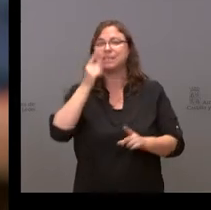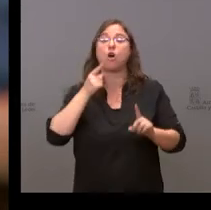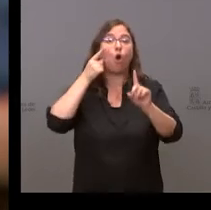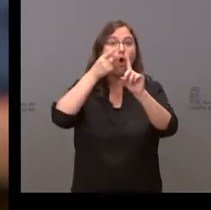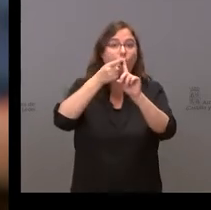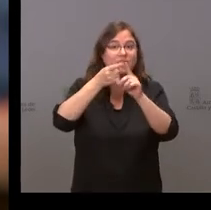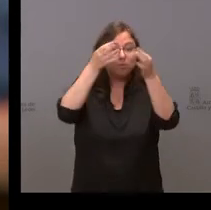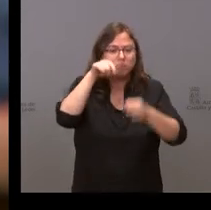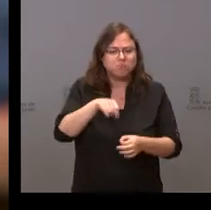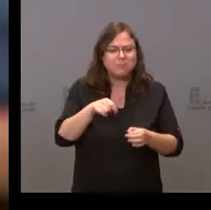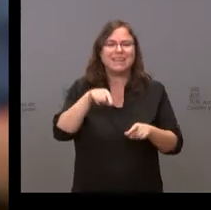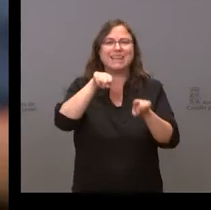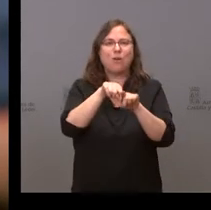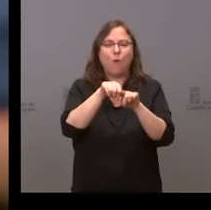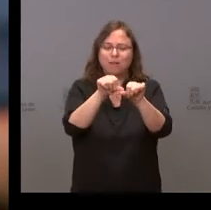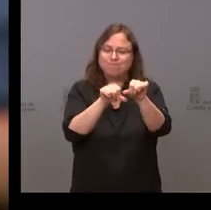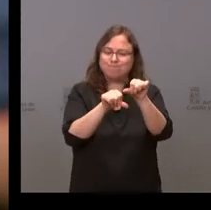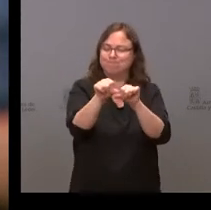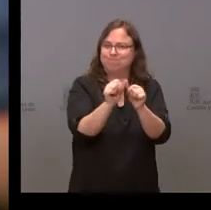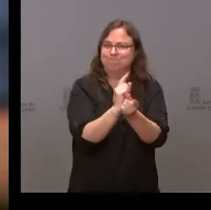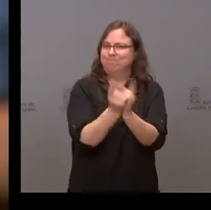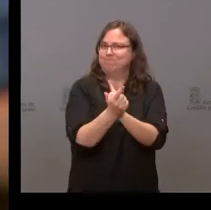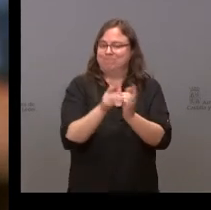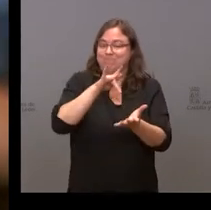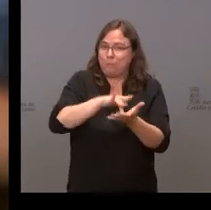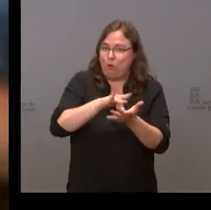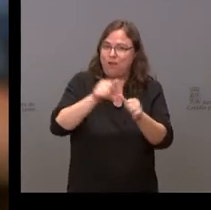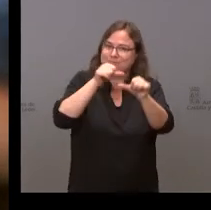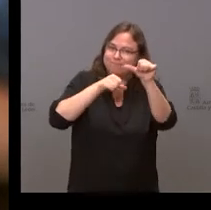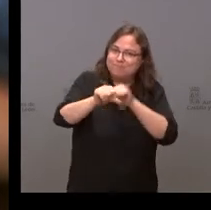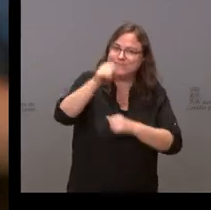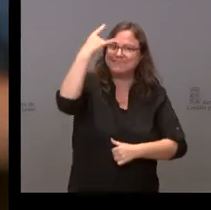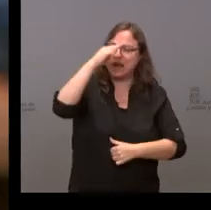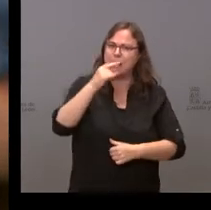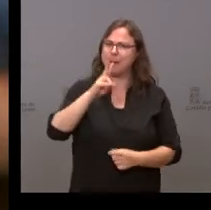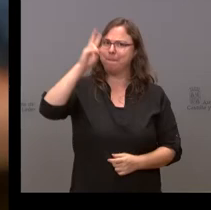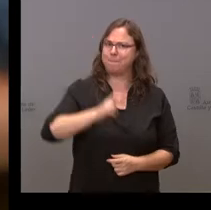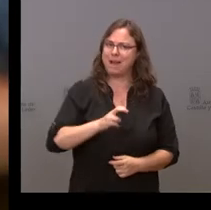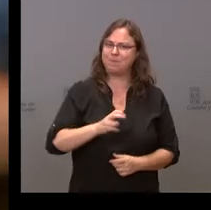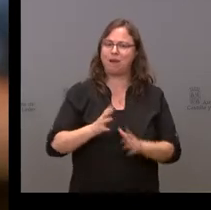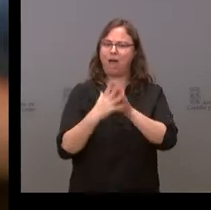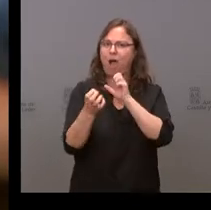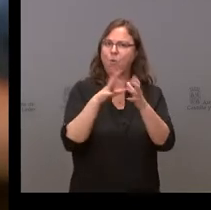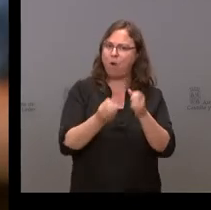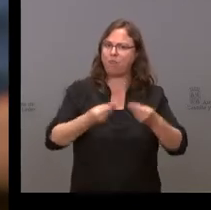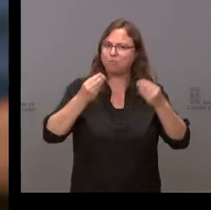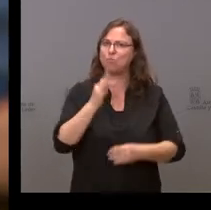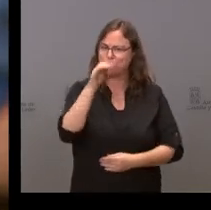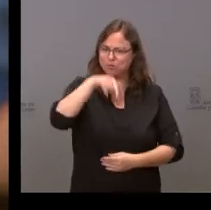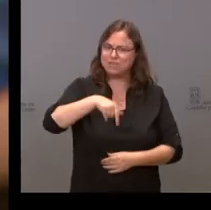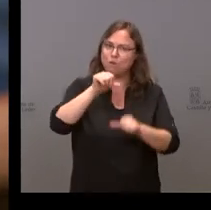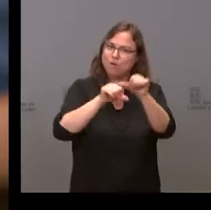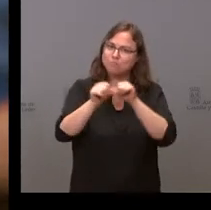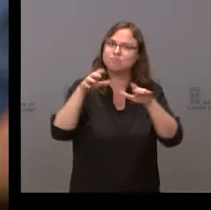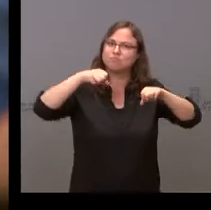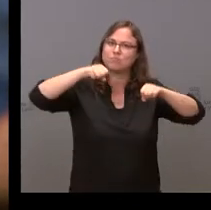inicial de que esto sea un punto de inflexión y realmente esta conferencia ha servido para llegar a acuerdos que se puedan